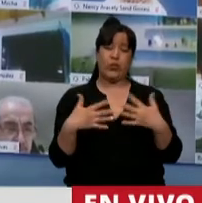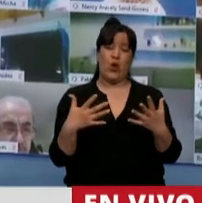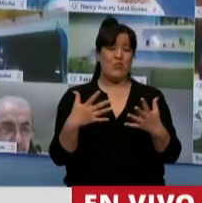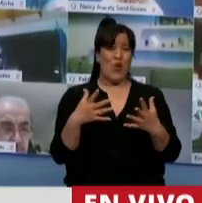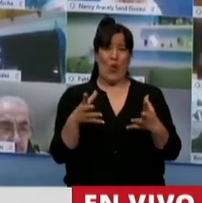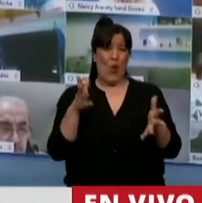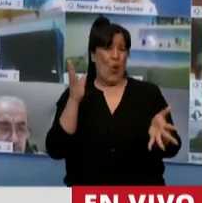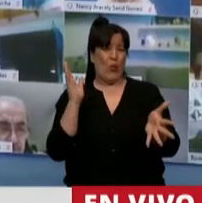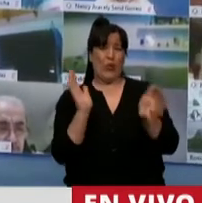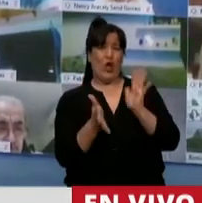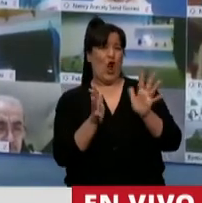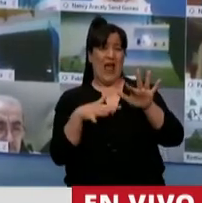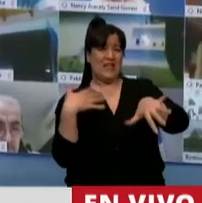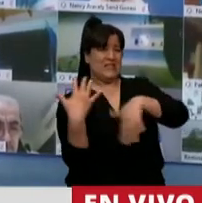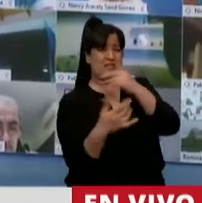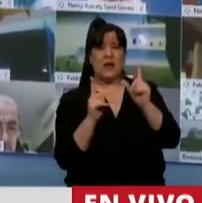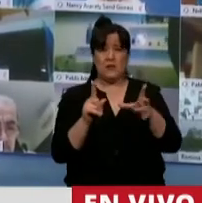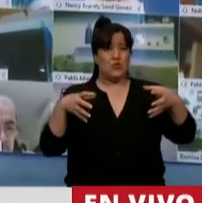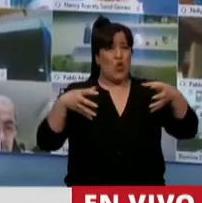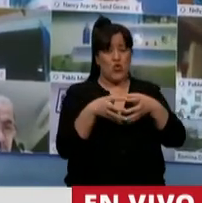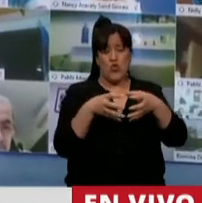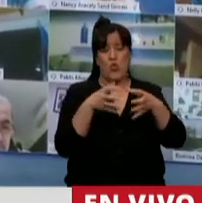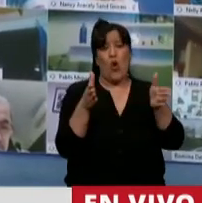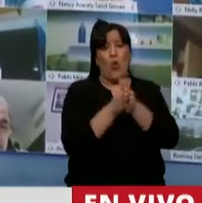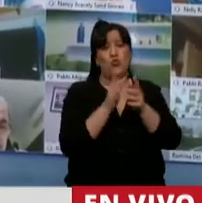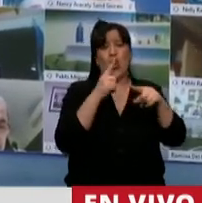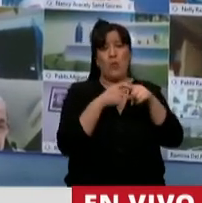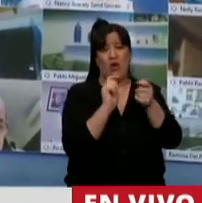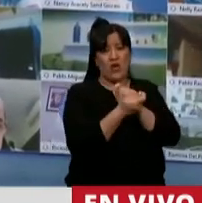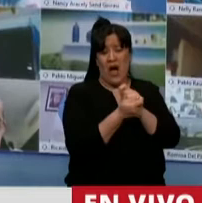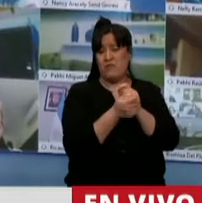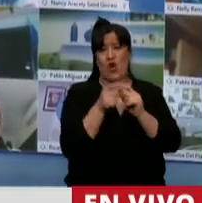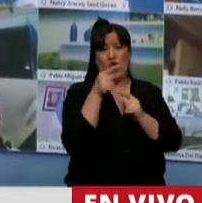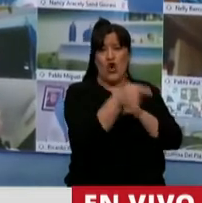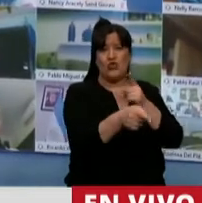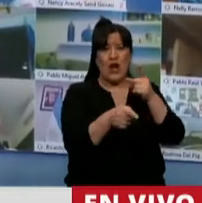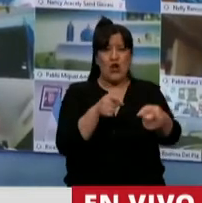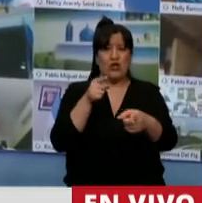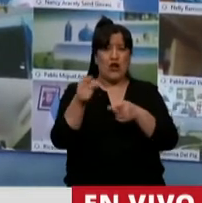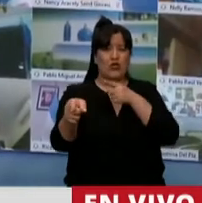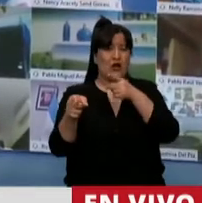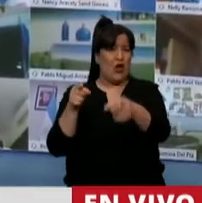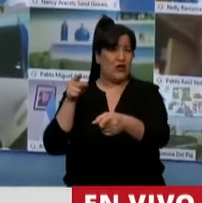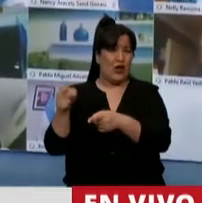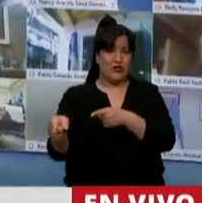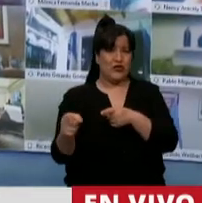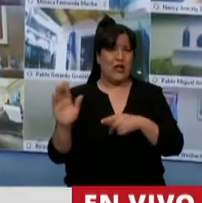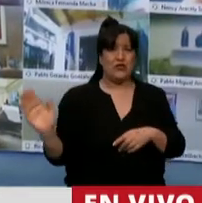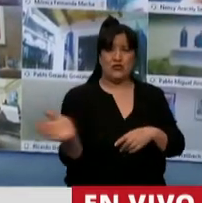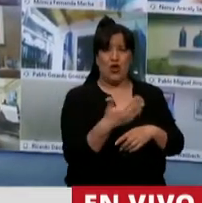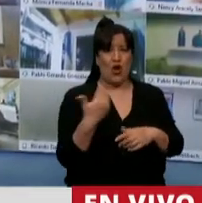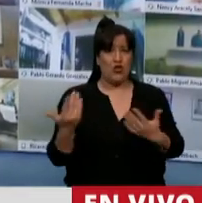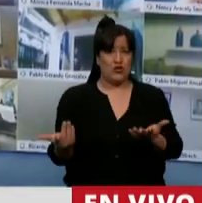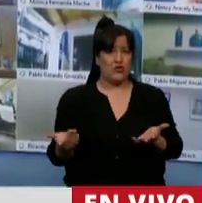que ejerció Juntos por el Cambio contra todos los bloques que representan la